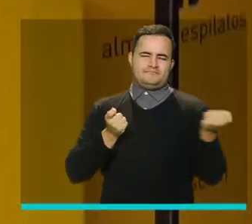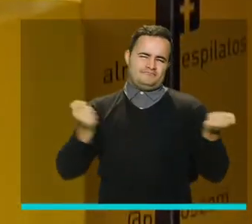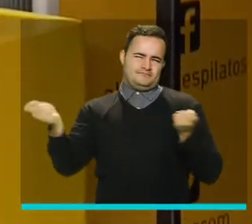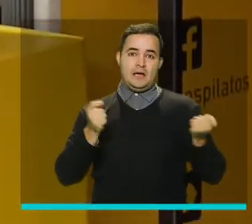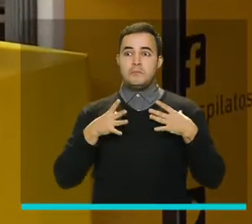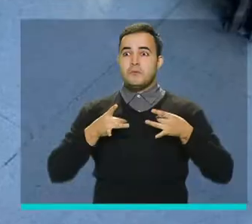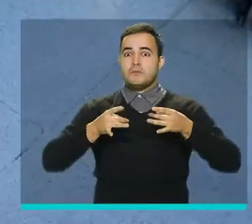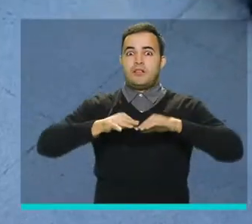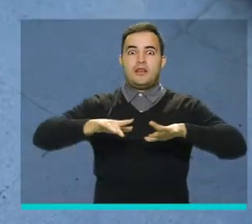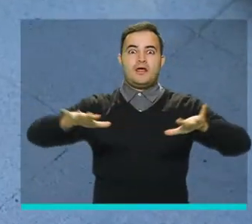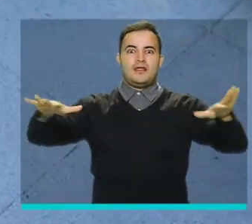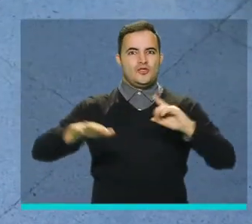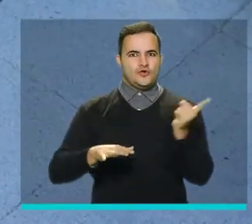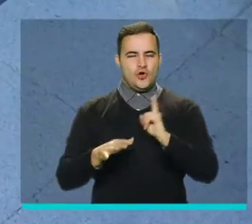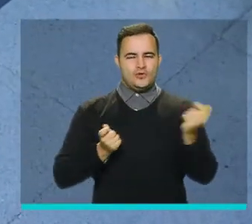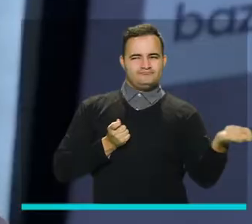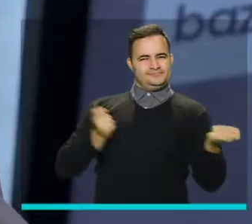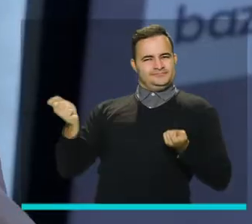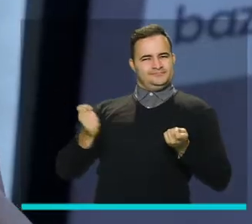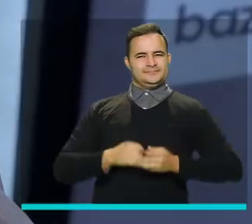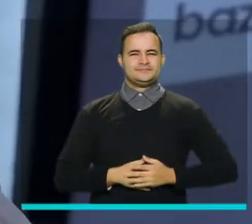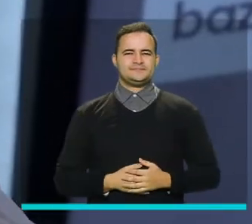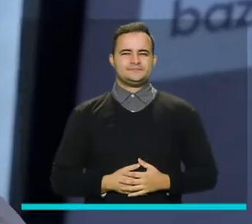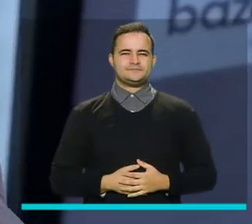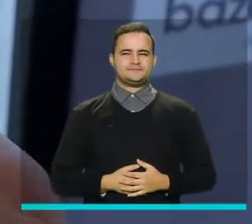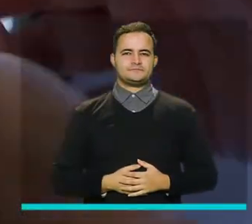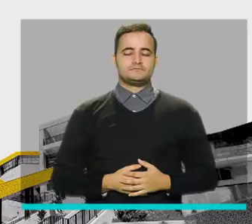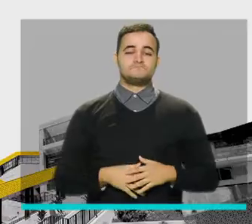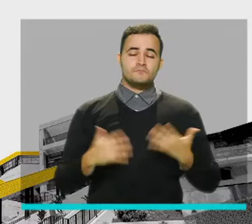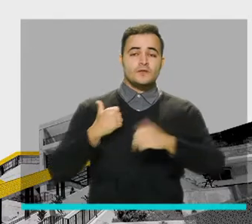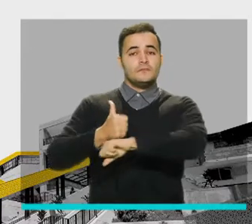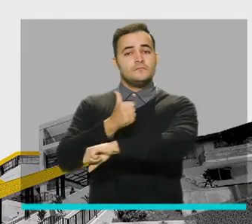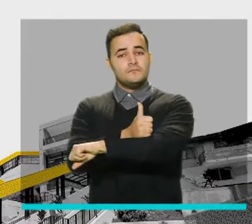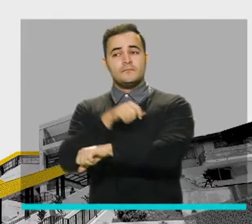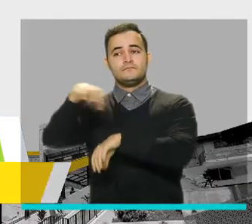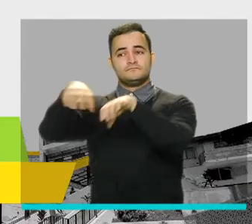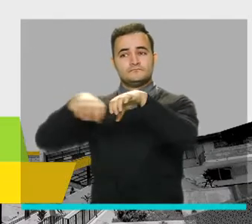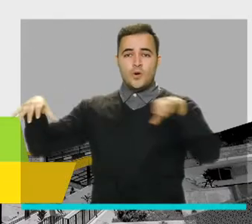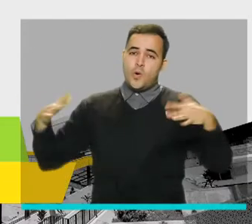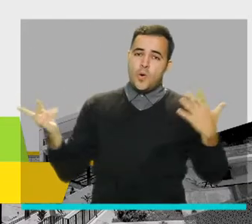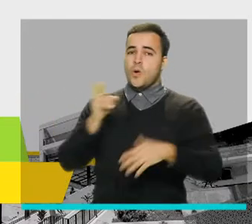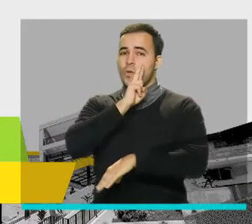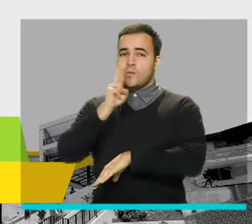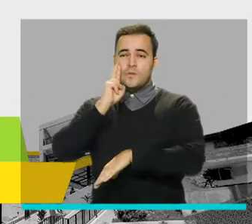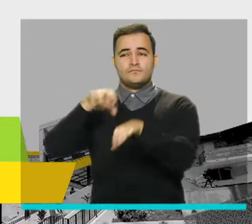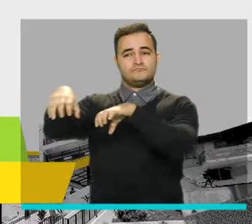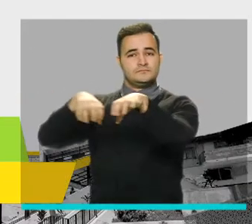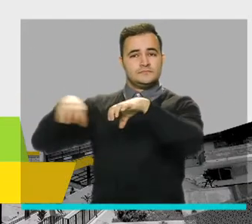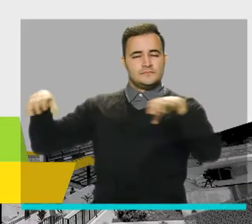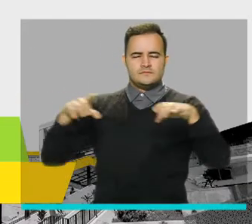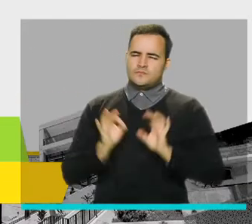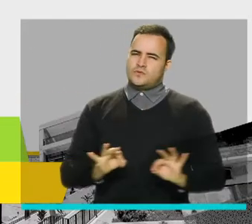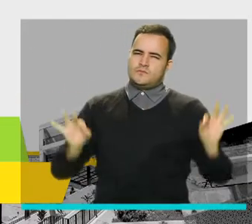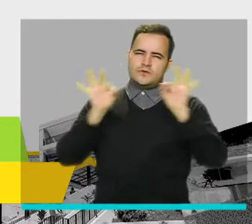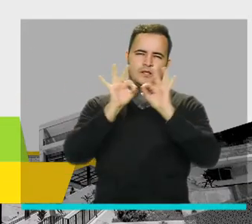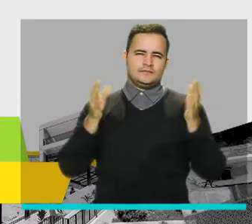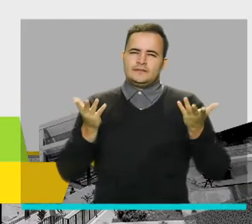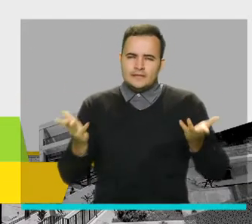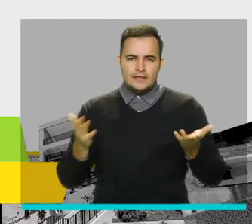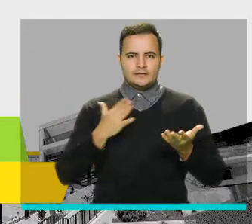los espacios que están abriendo sus puertas. En caso de bares y restaurantes, acudir con sus propios